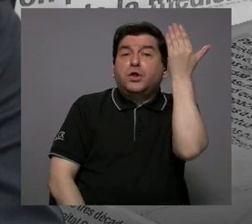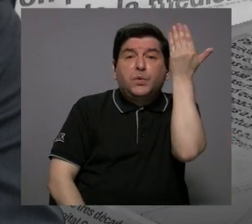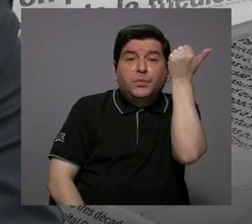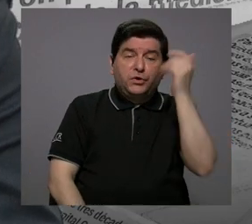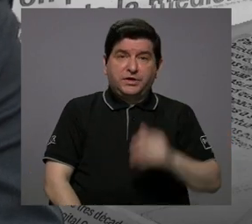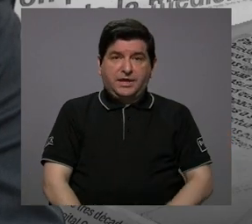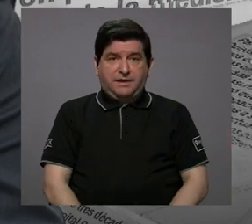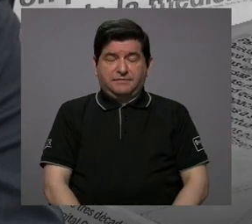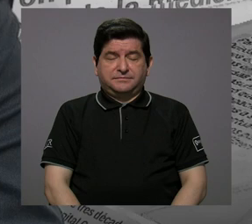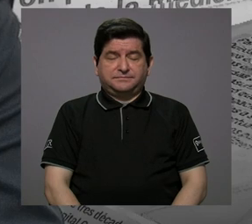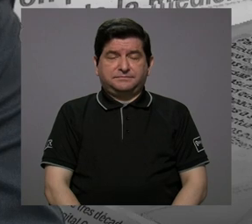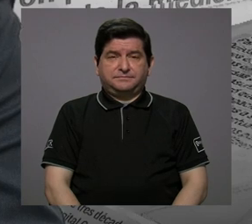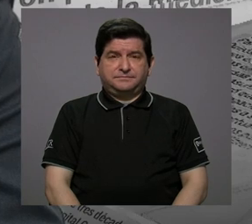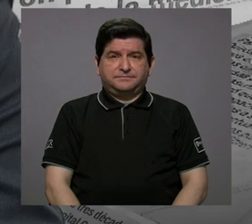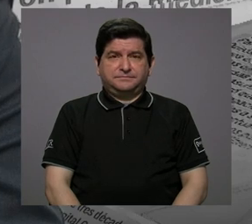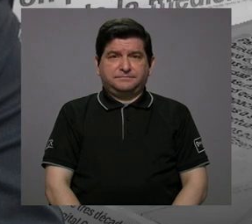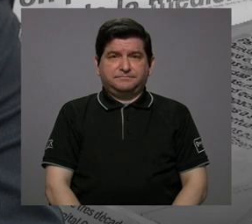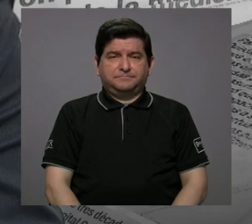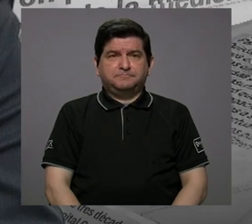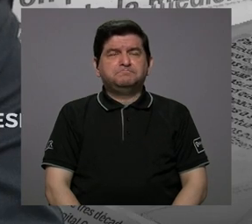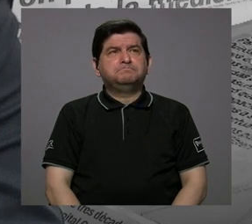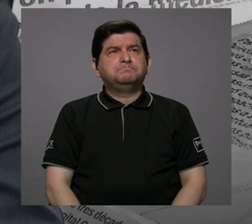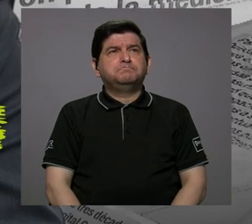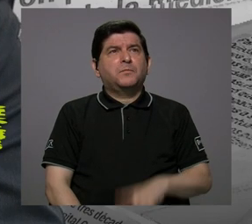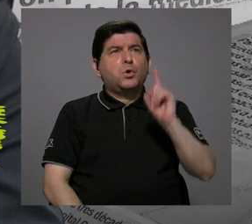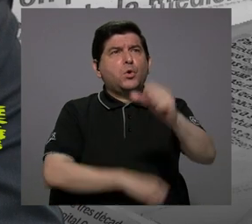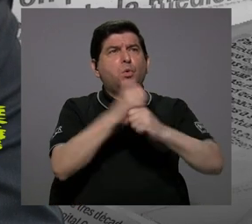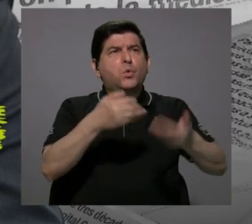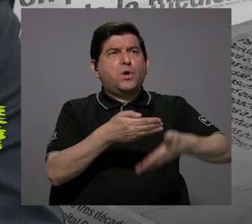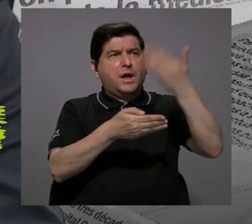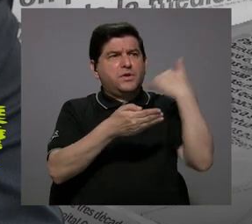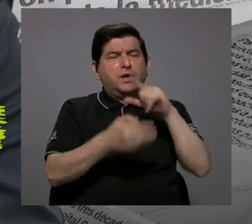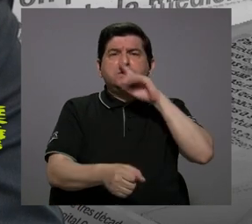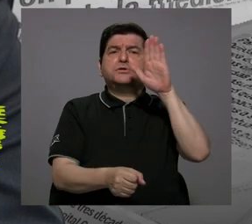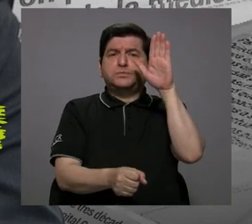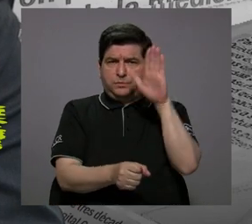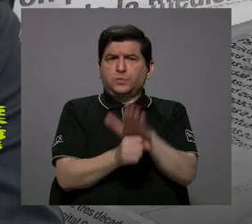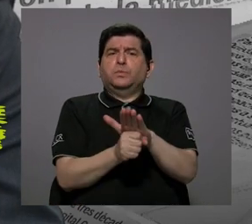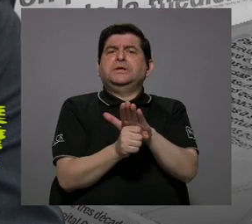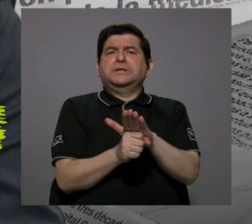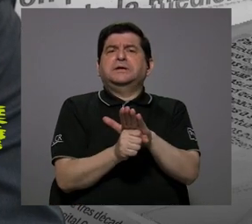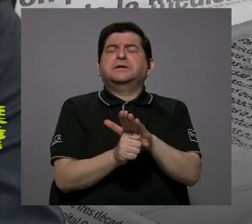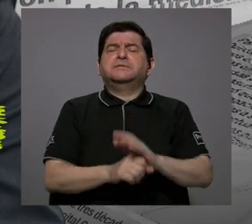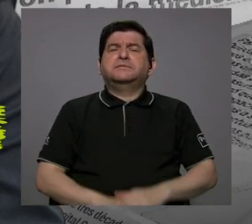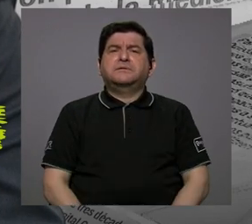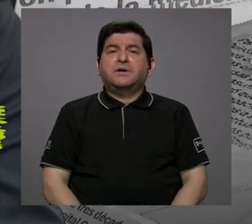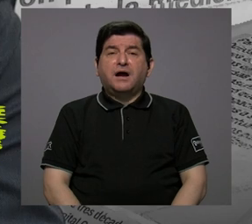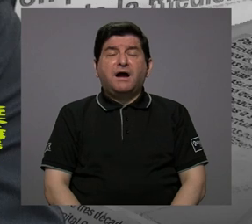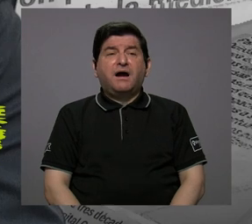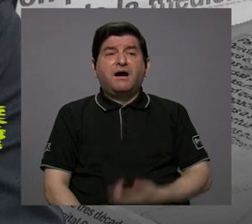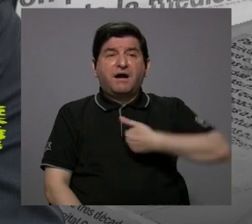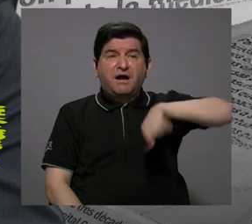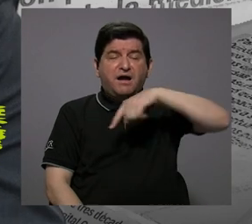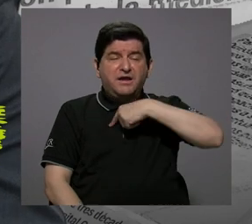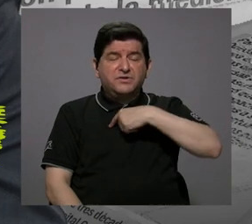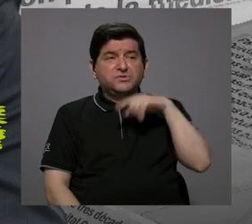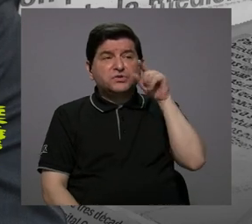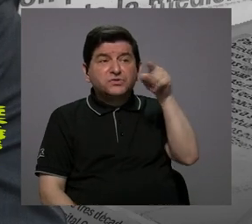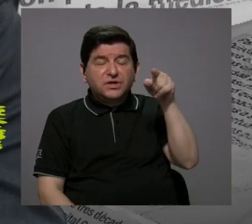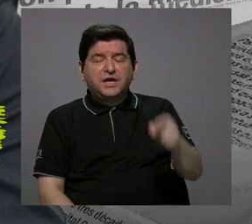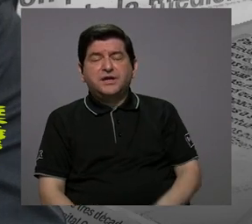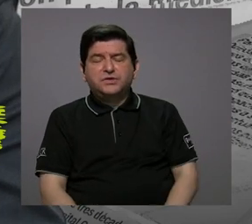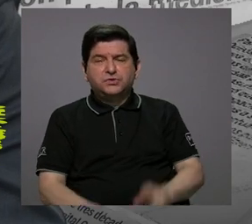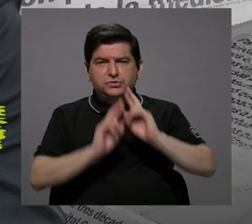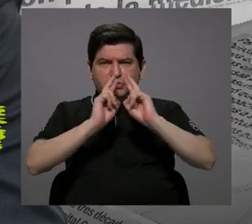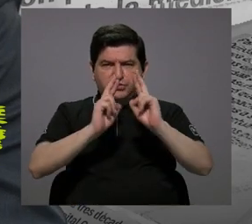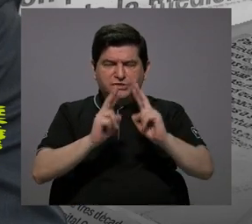porque efectivamente hace un año nos prometieron precisamente que nos iban a dar la respuesta